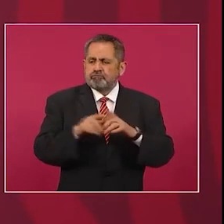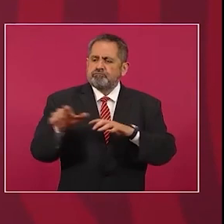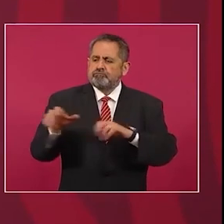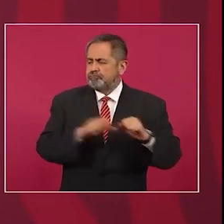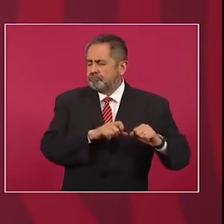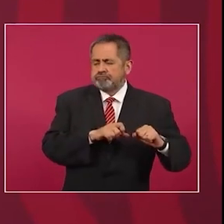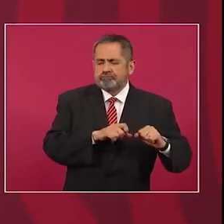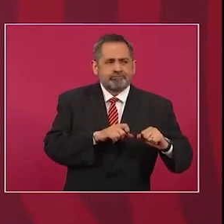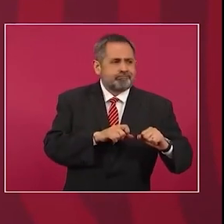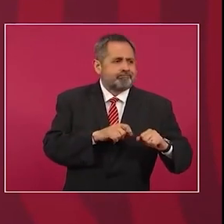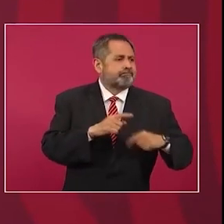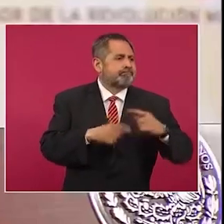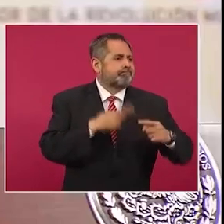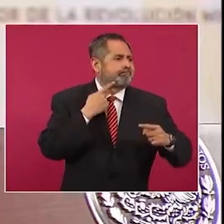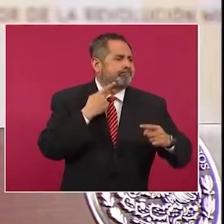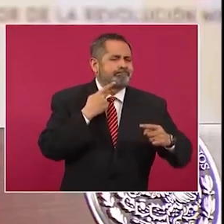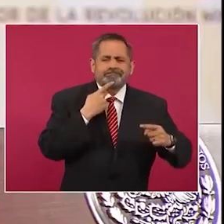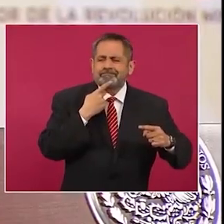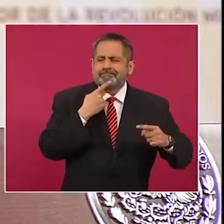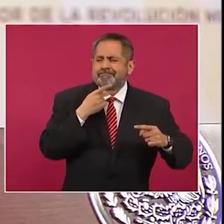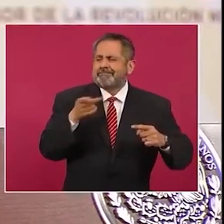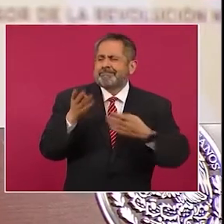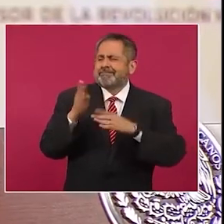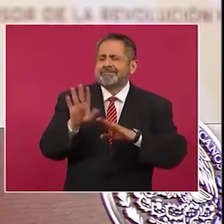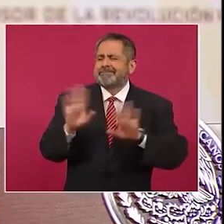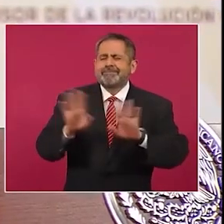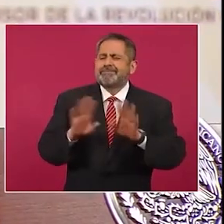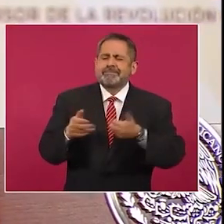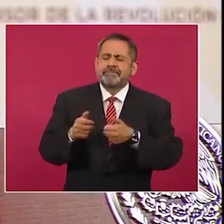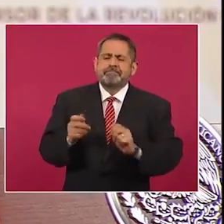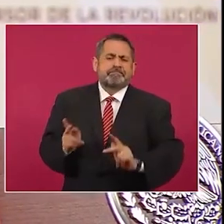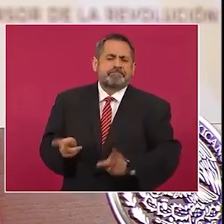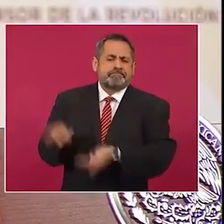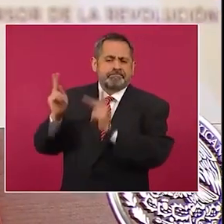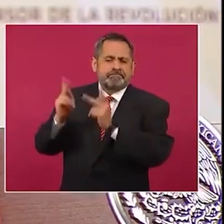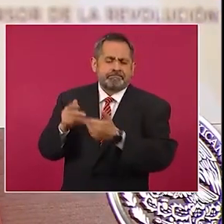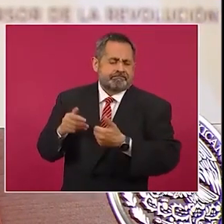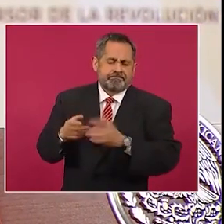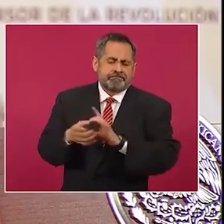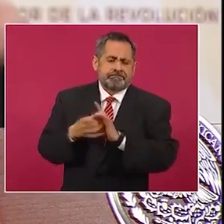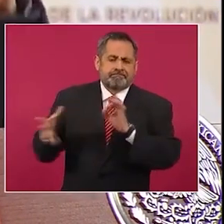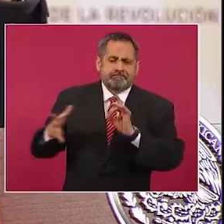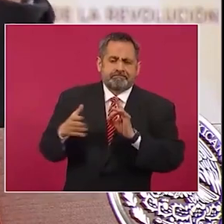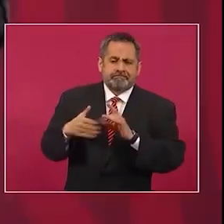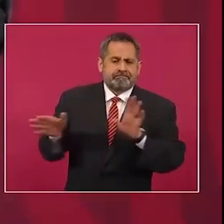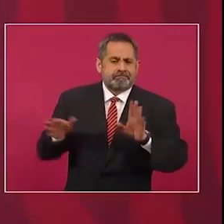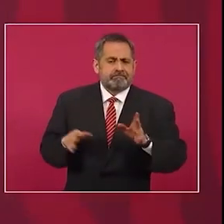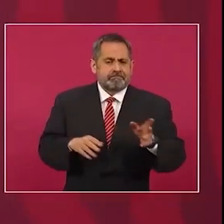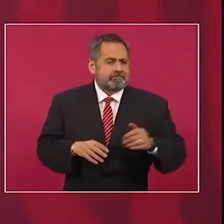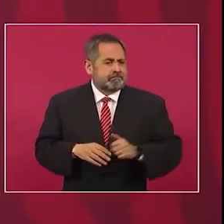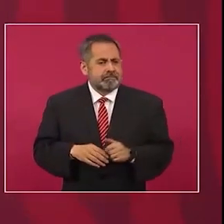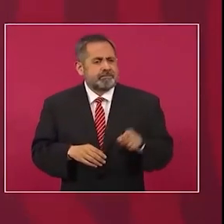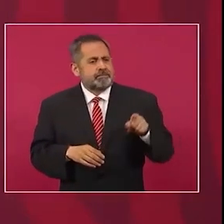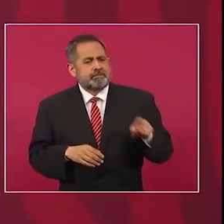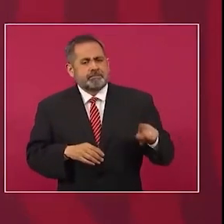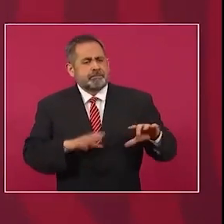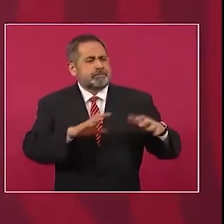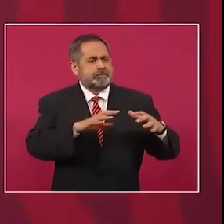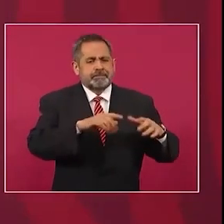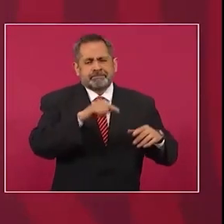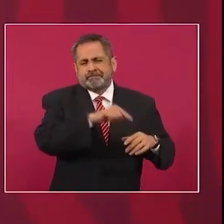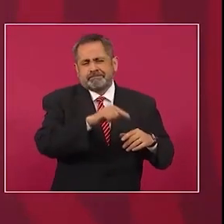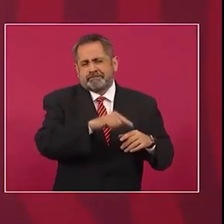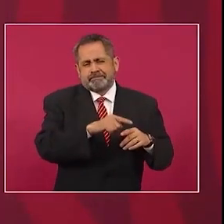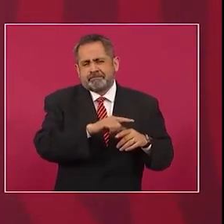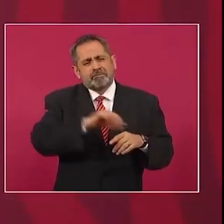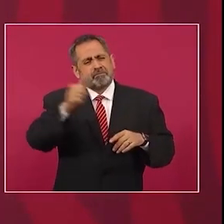y ya no dedicarse a la banca de consumo, sino a la banca, vamos a decir, de mayoreo de